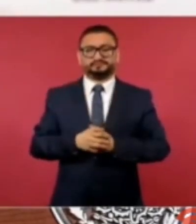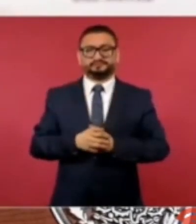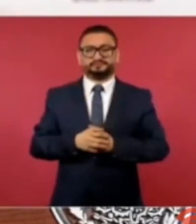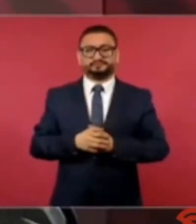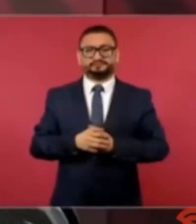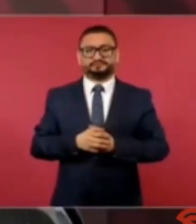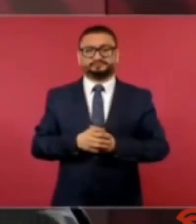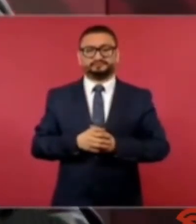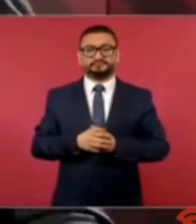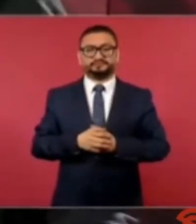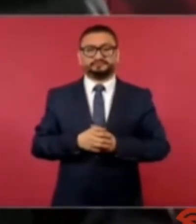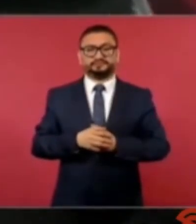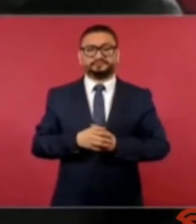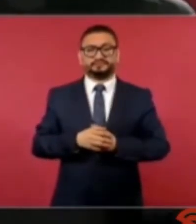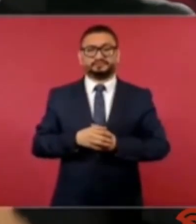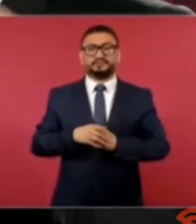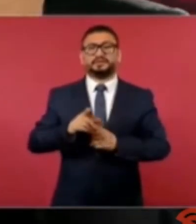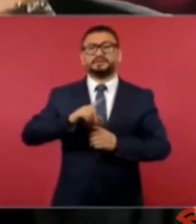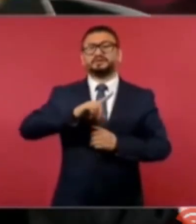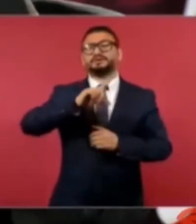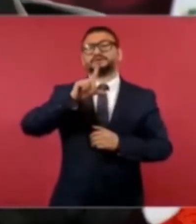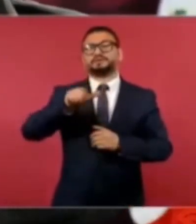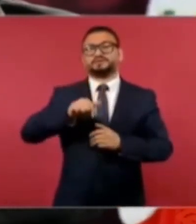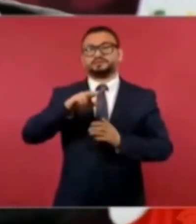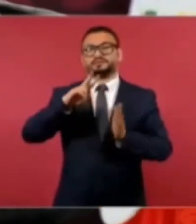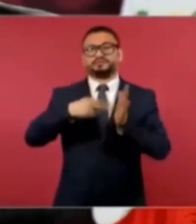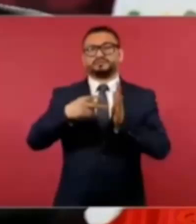y luego en el 20